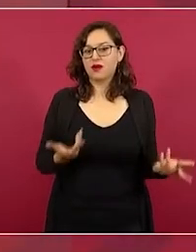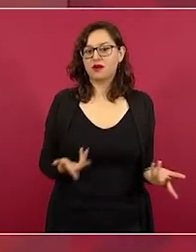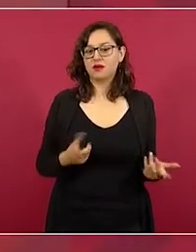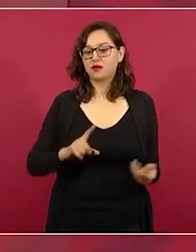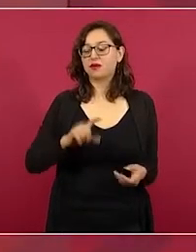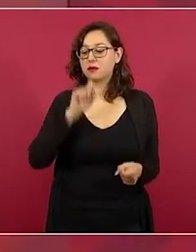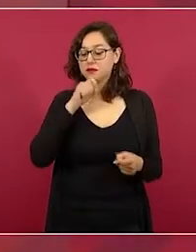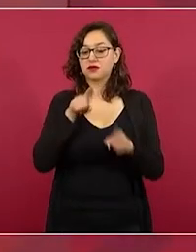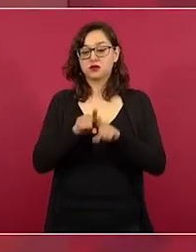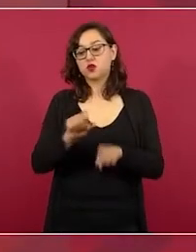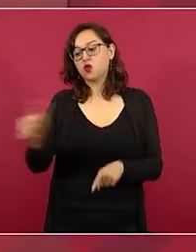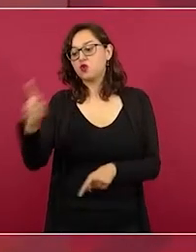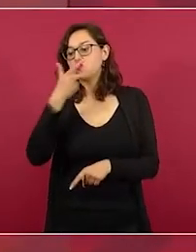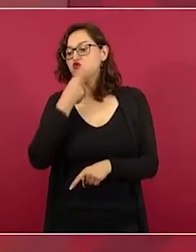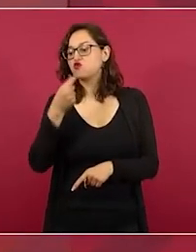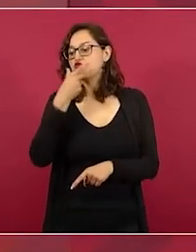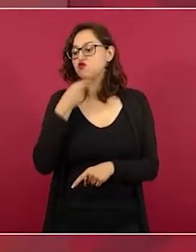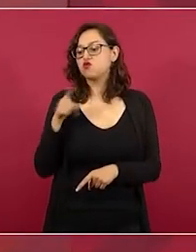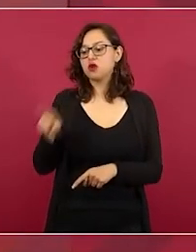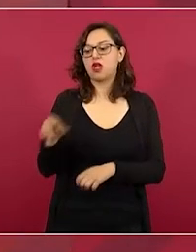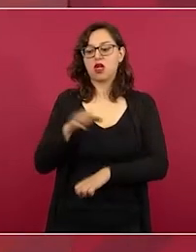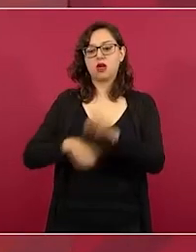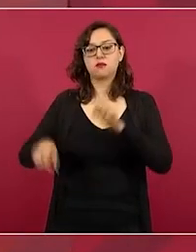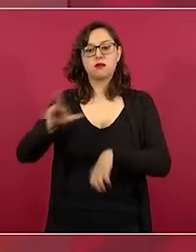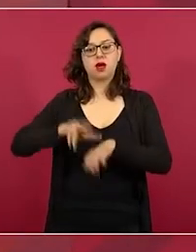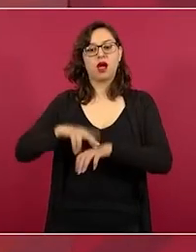Embajada de México en Estados Unidos,